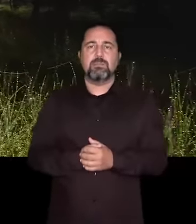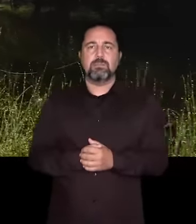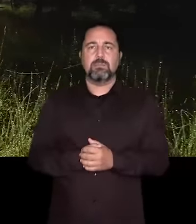Gobierno de España.